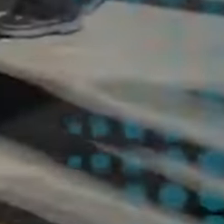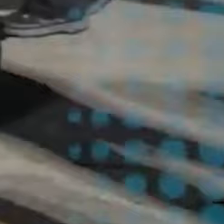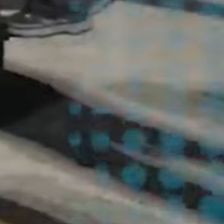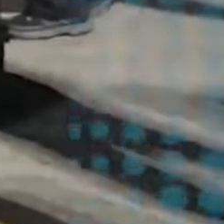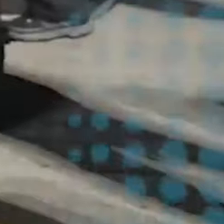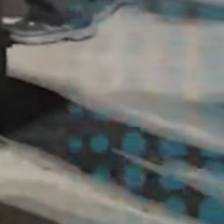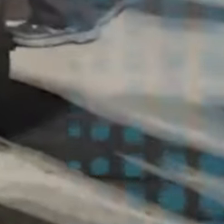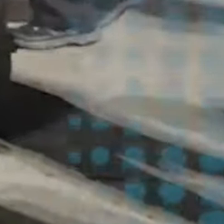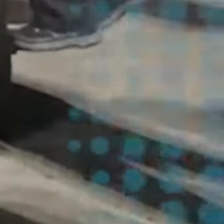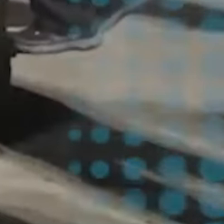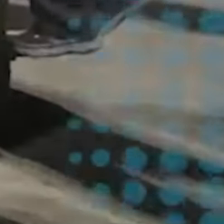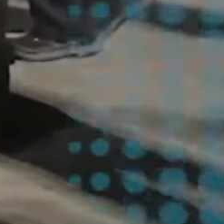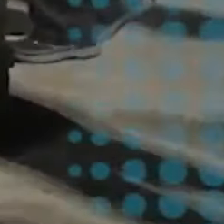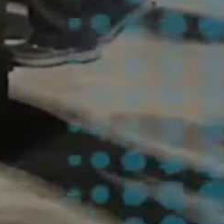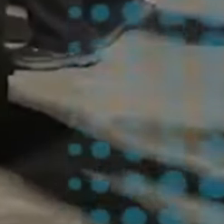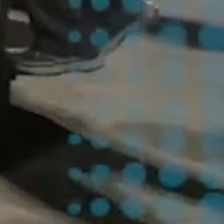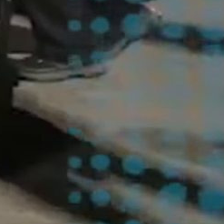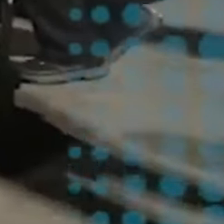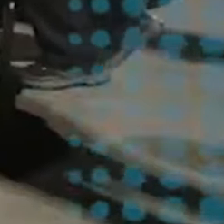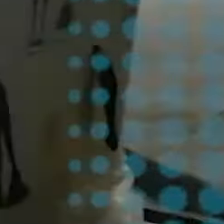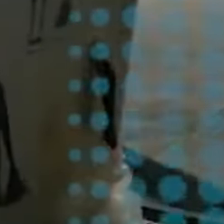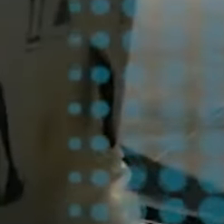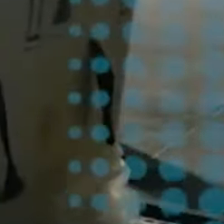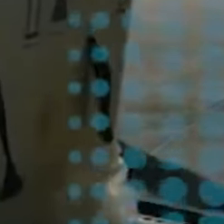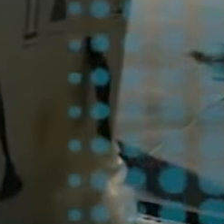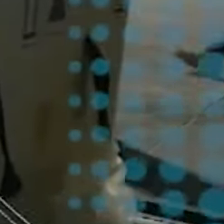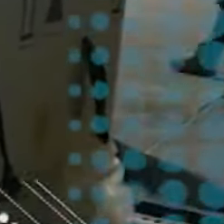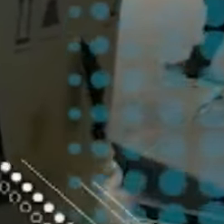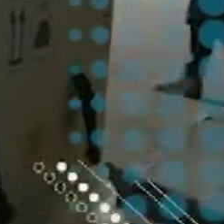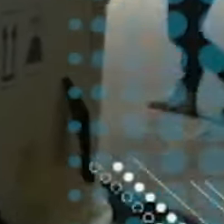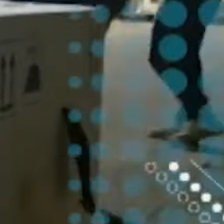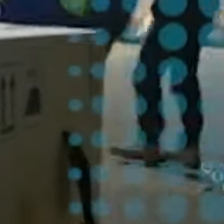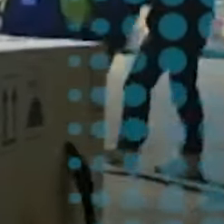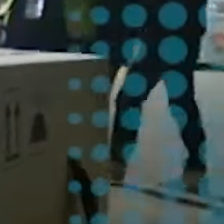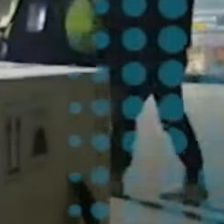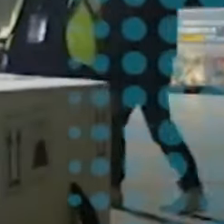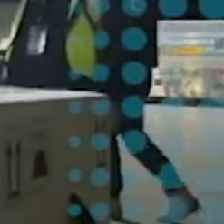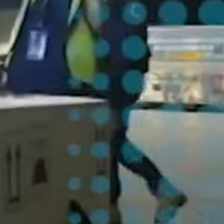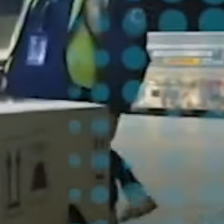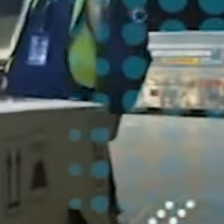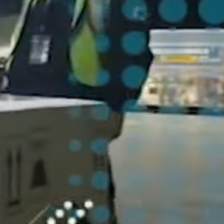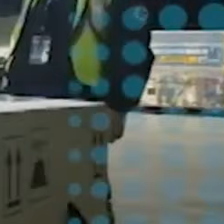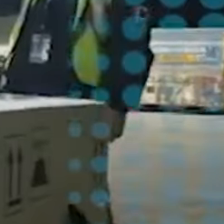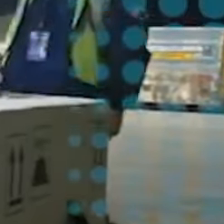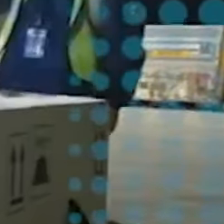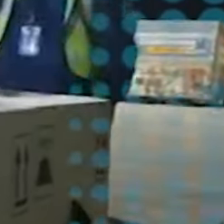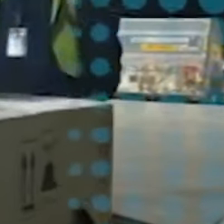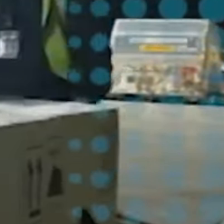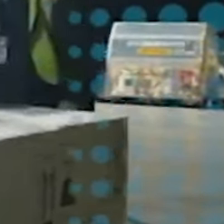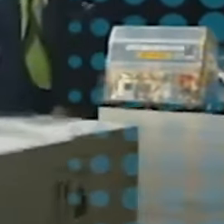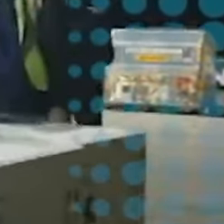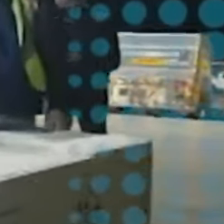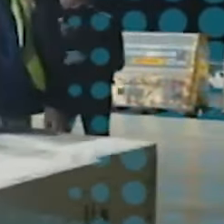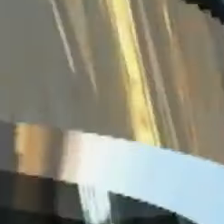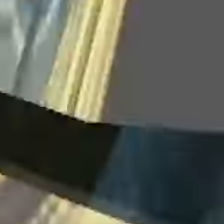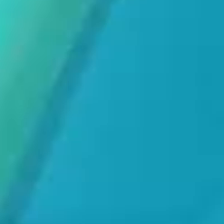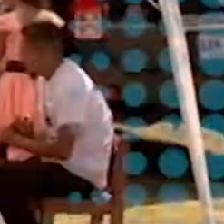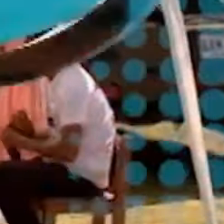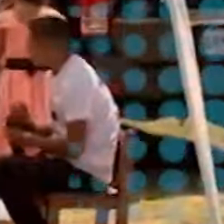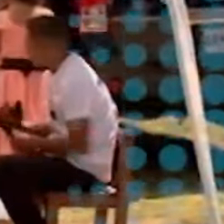Costa Rica pagó 36 millones de dólares por las primeras 3 millones de dosis de la vacuna Pfizer-BioNTech contra el COVID-19